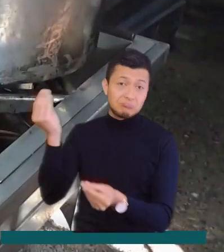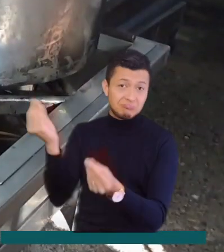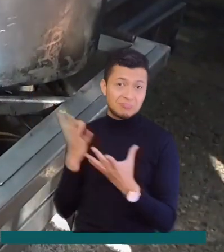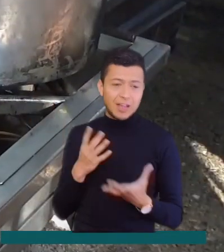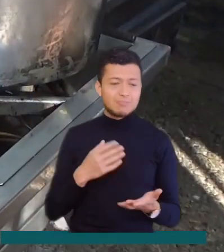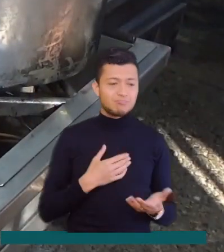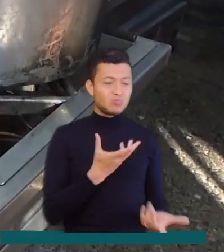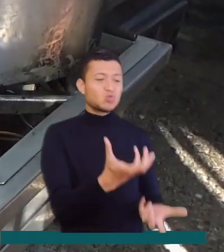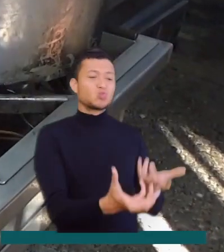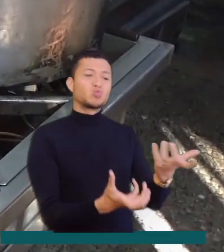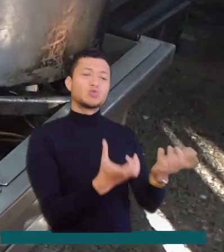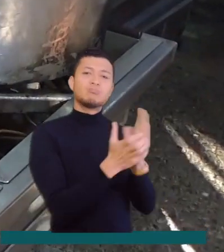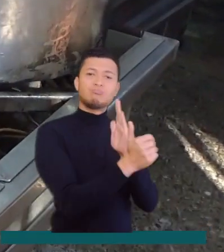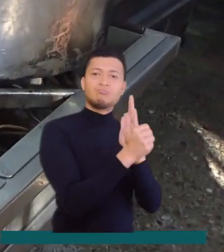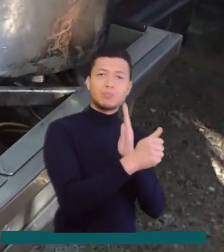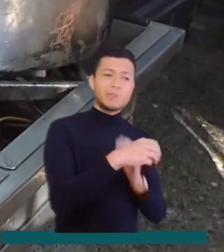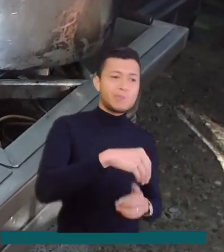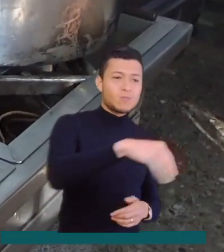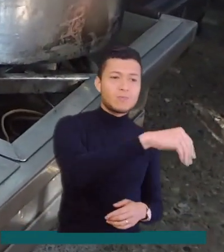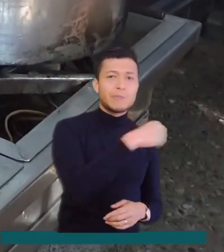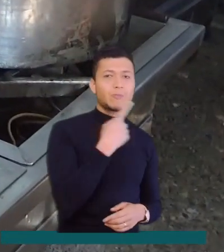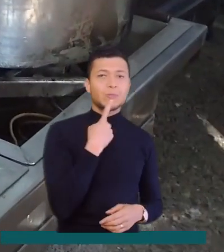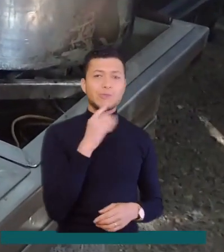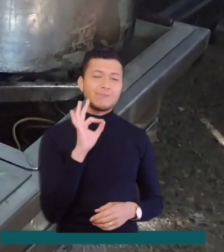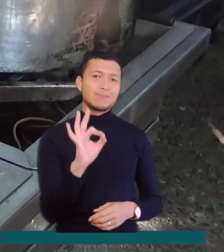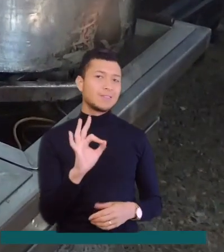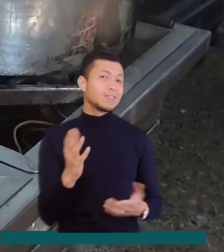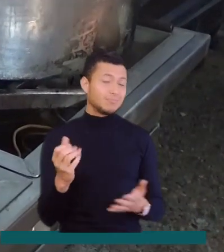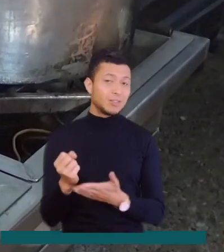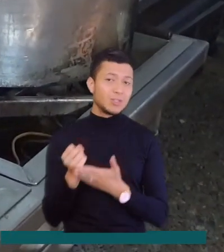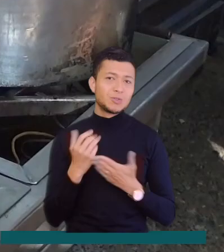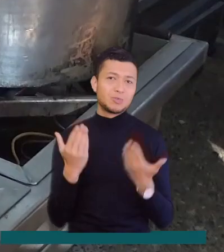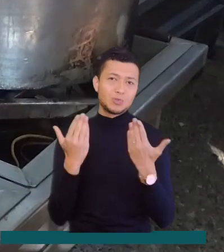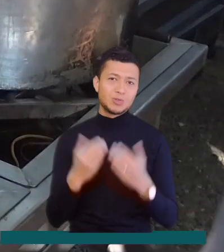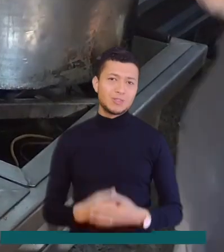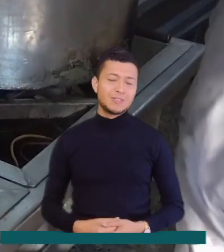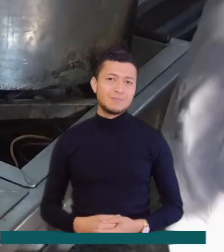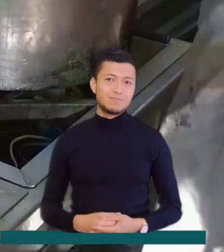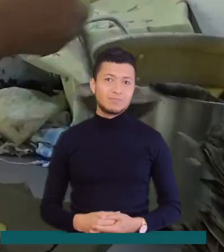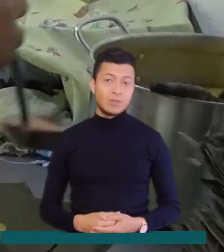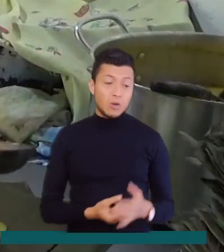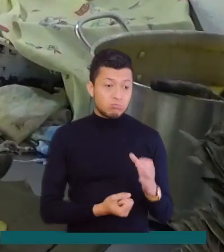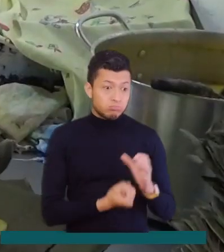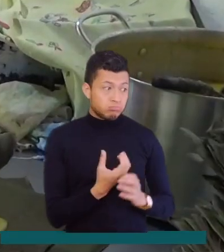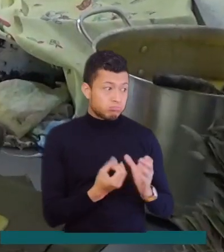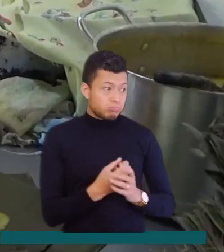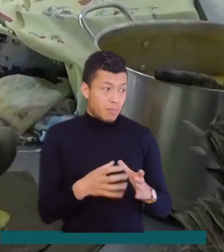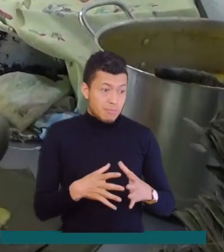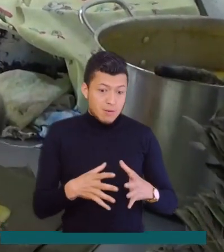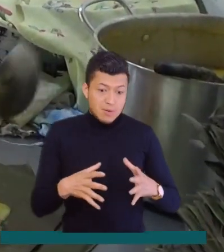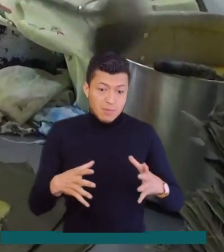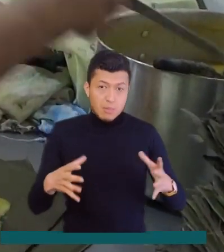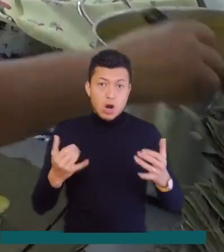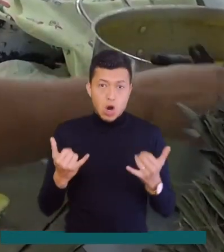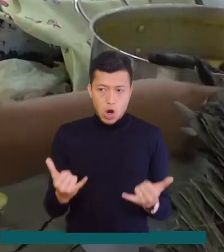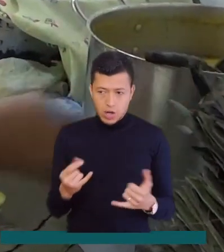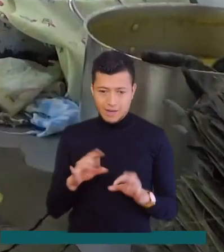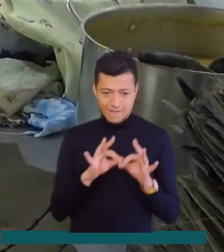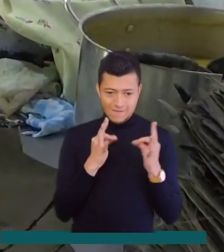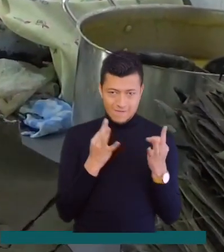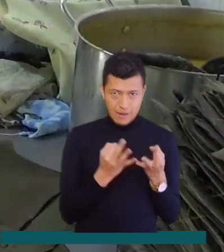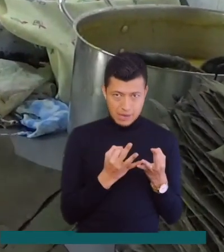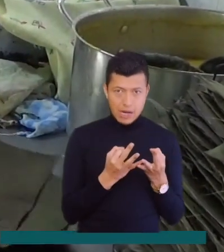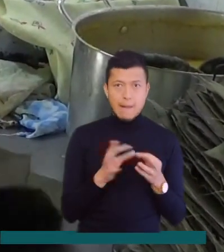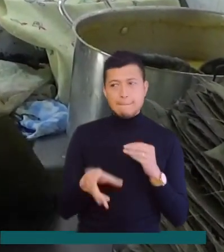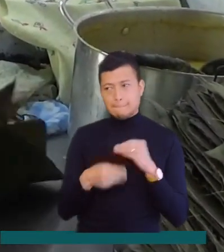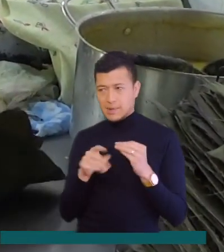porque es algo que me ha ayudado mucho. Esta producción empezó a crecer al punto que hoy, aparte de